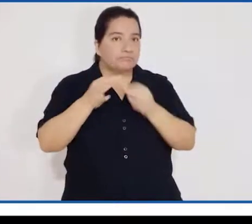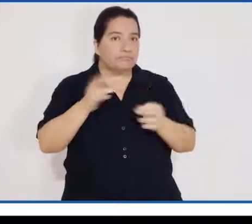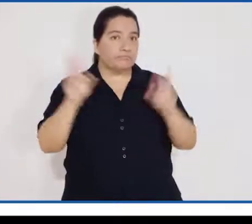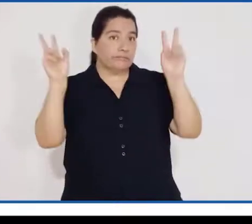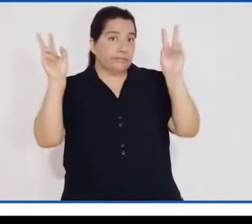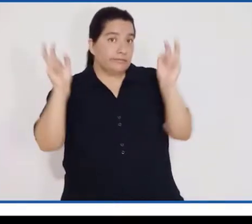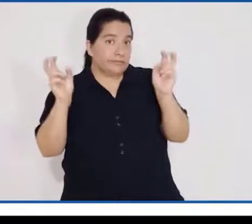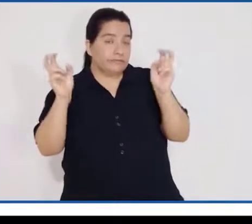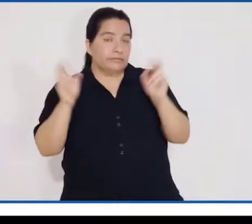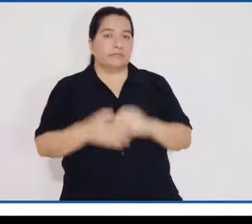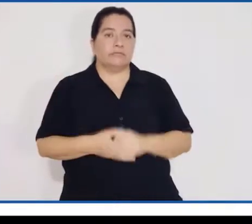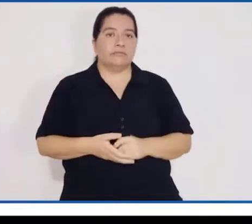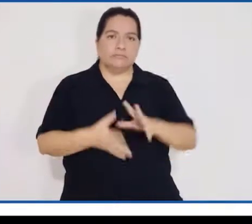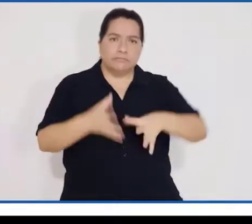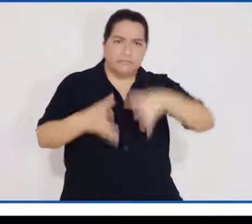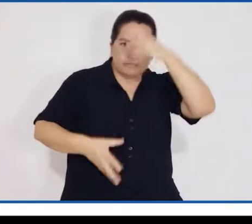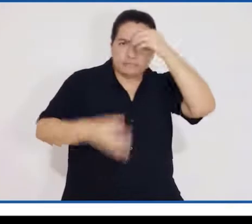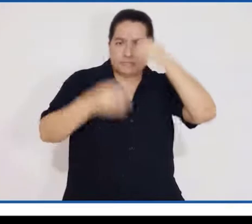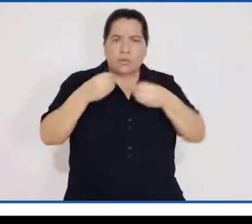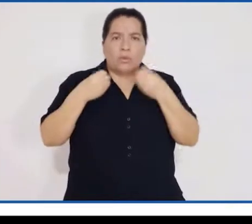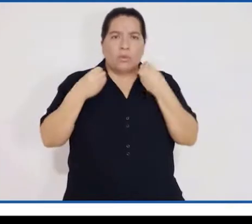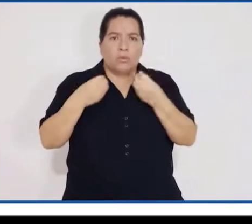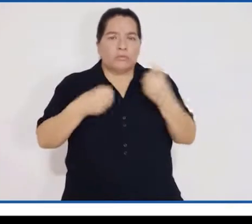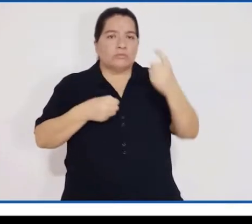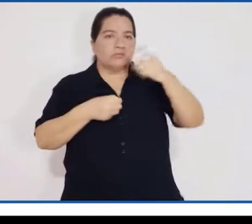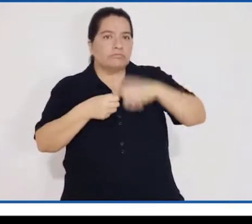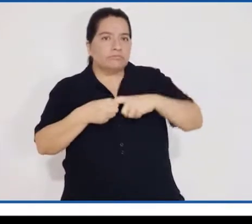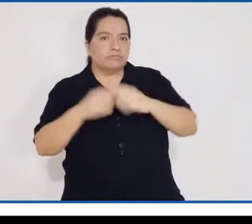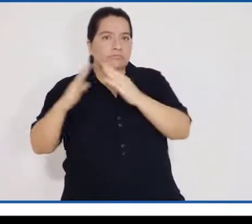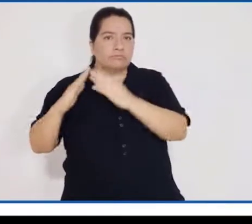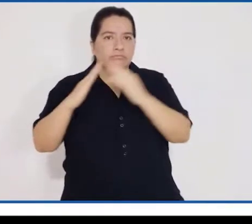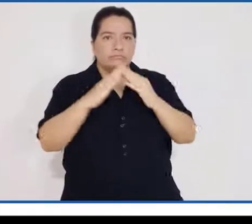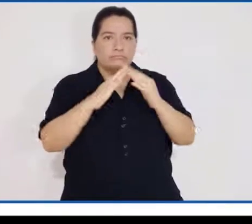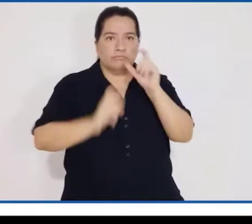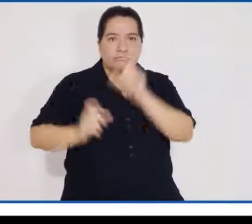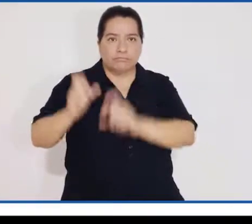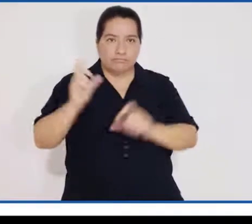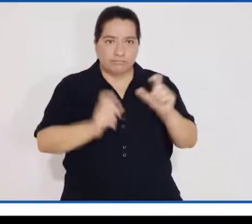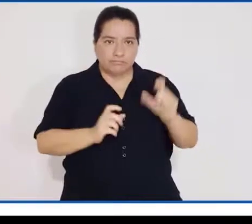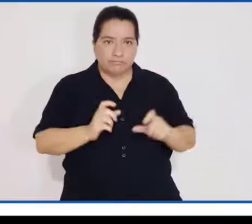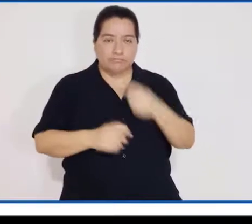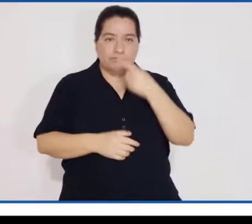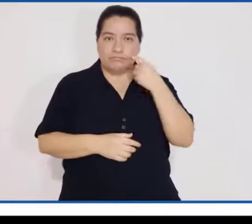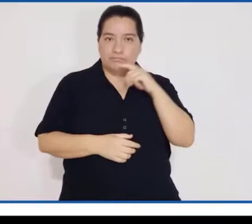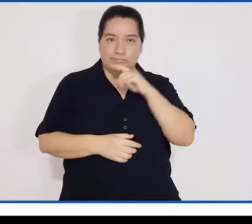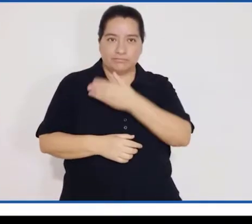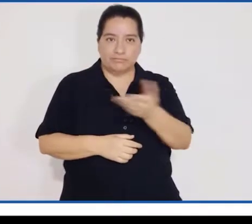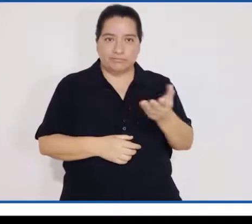el tema de nuestra formación como ciudadanas y ciudadanos.